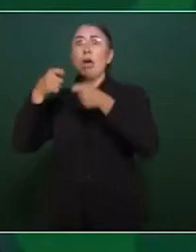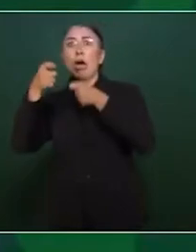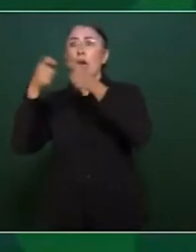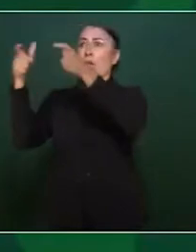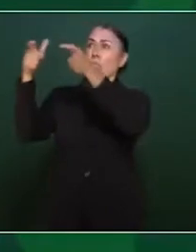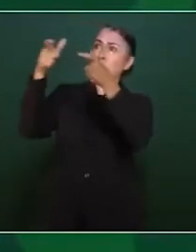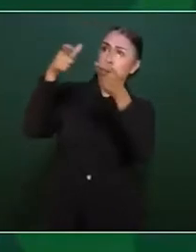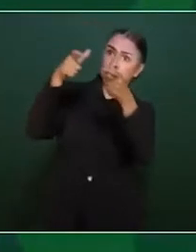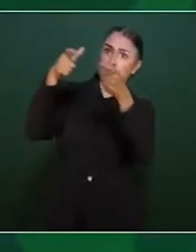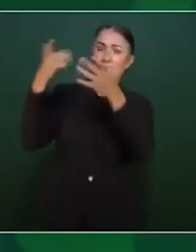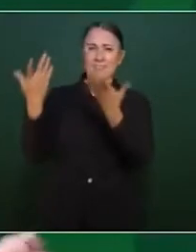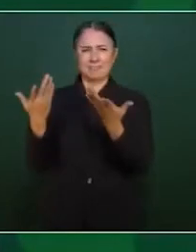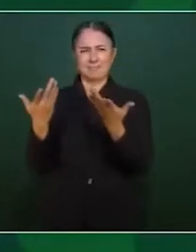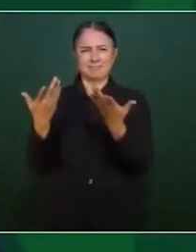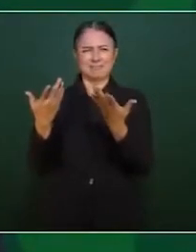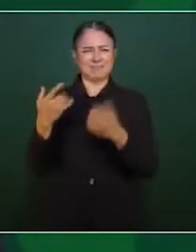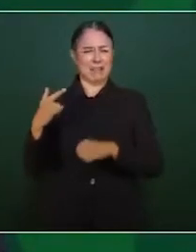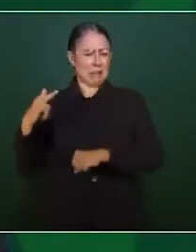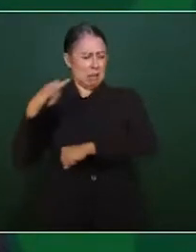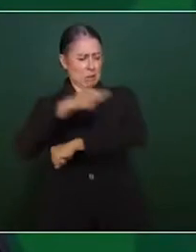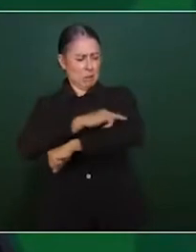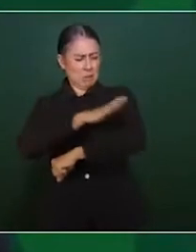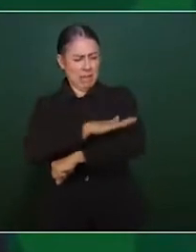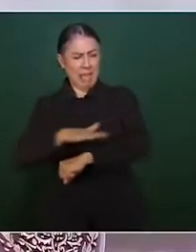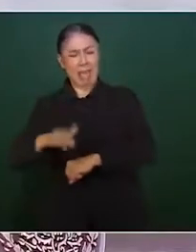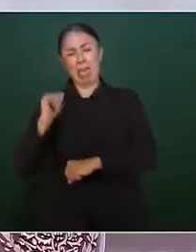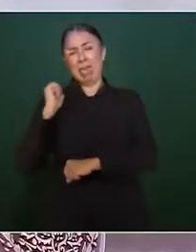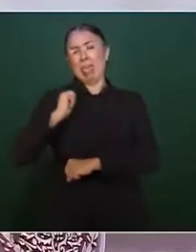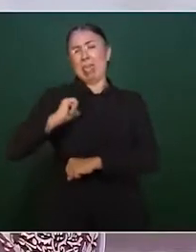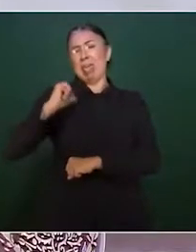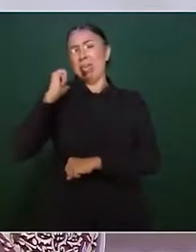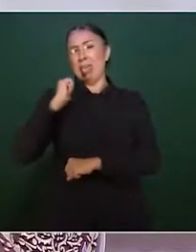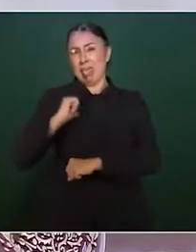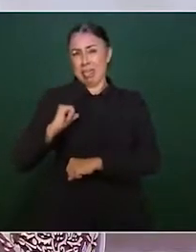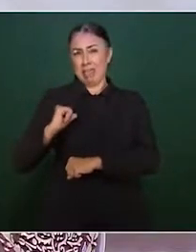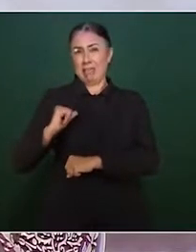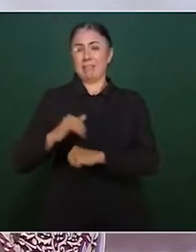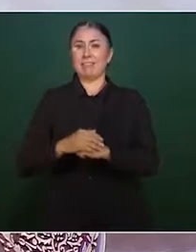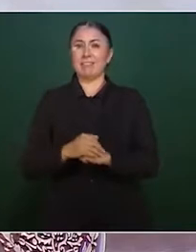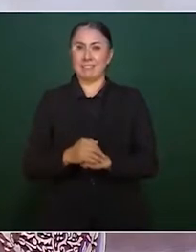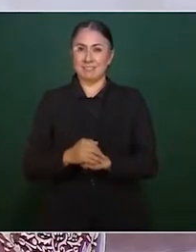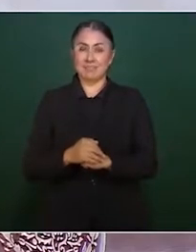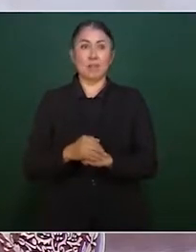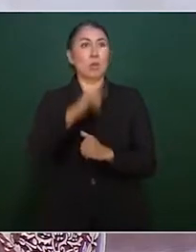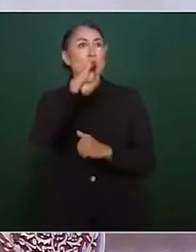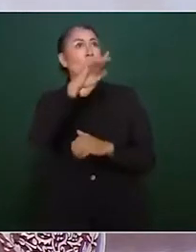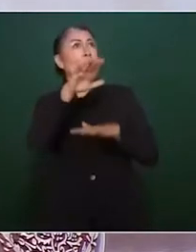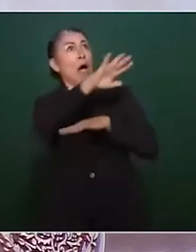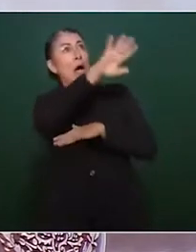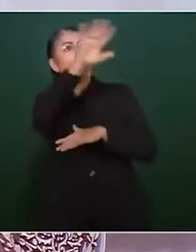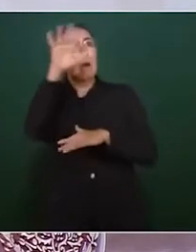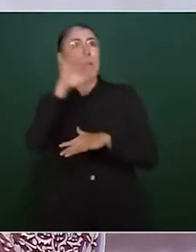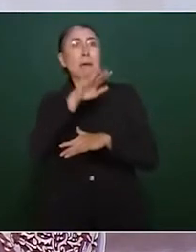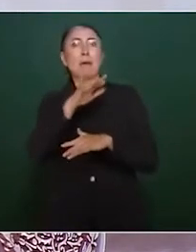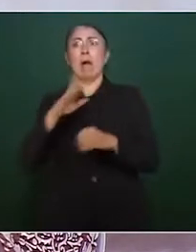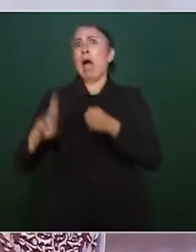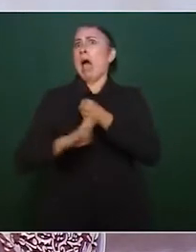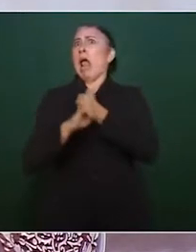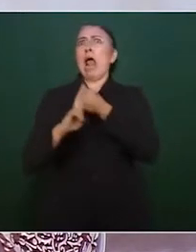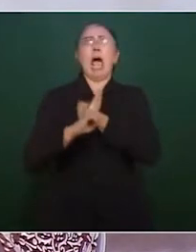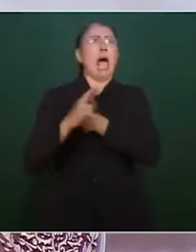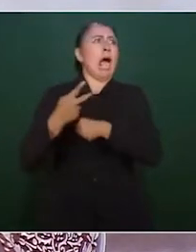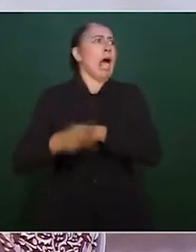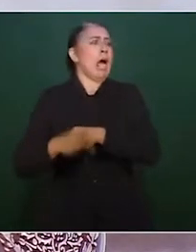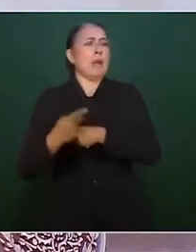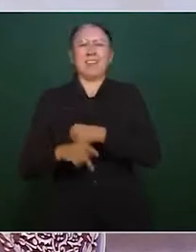si las pistas del aeropuerto son antiguas, que si el rediseño del espacio aéreo es un riesgo, ya no saben ni qué inventar.